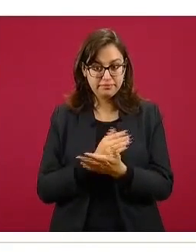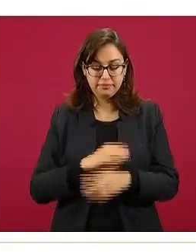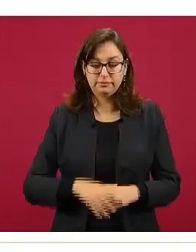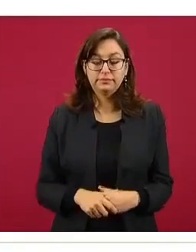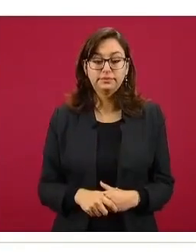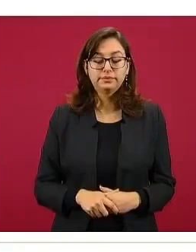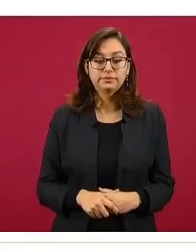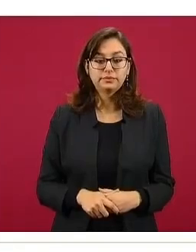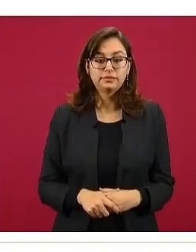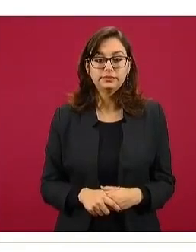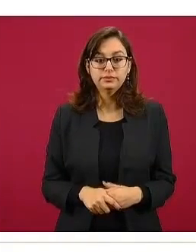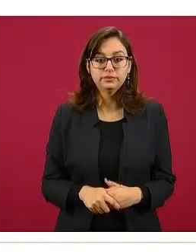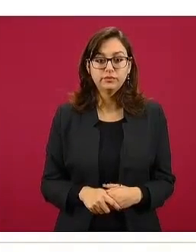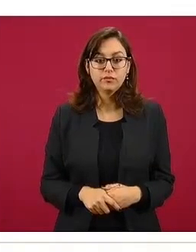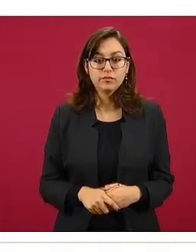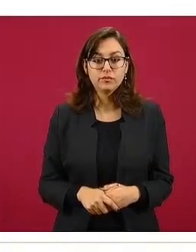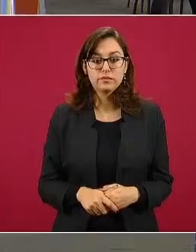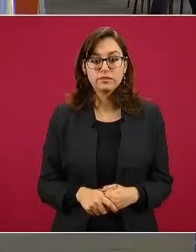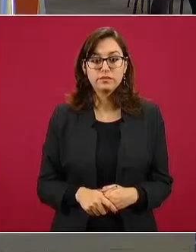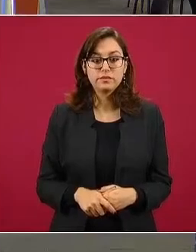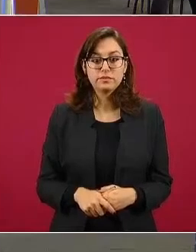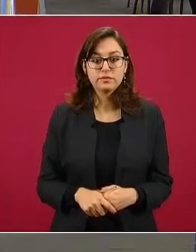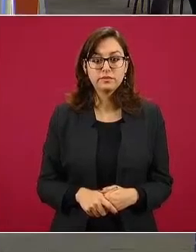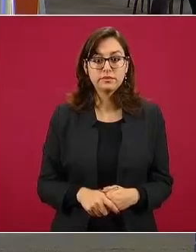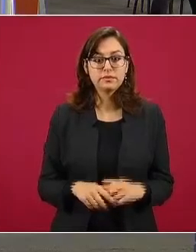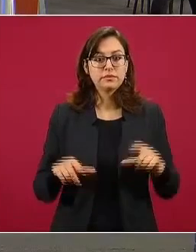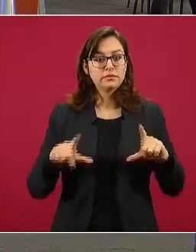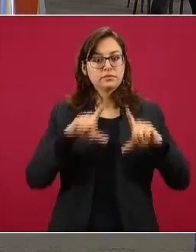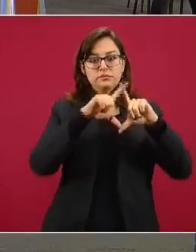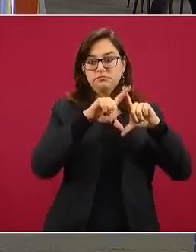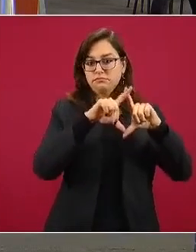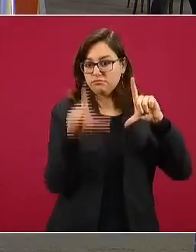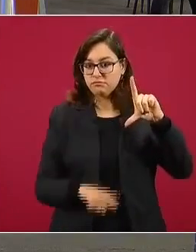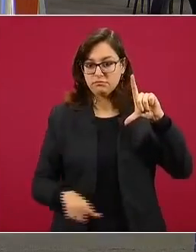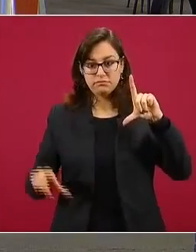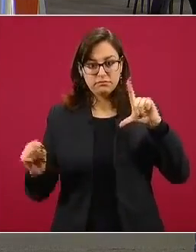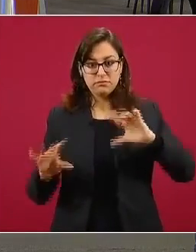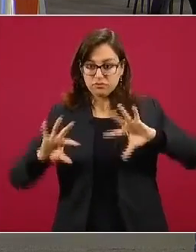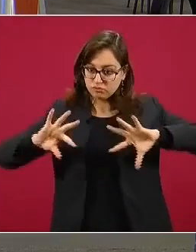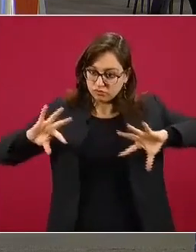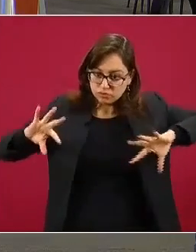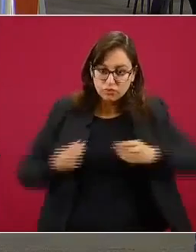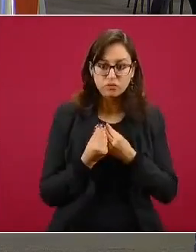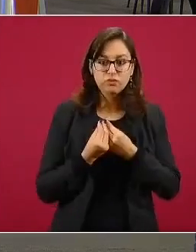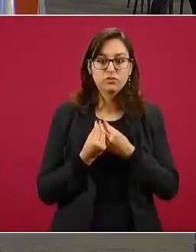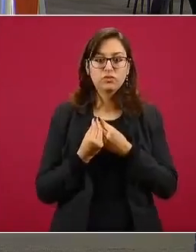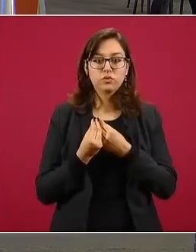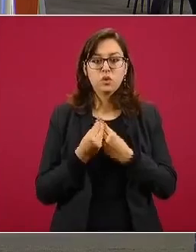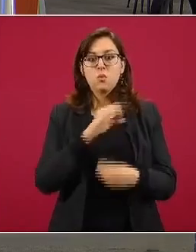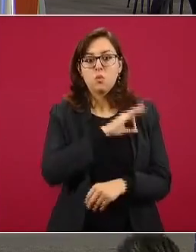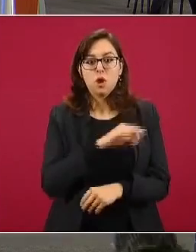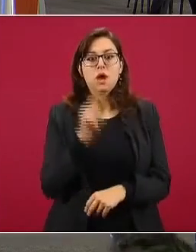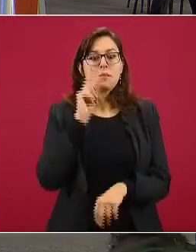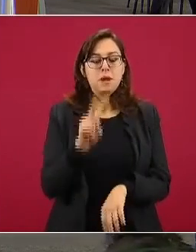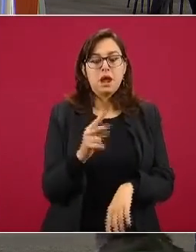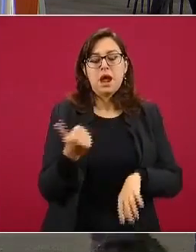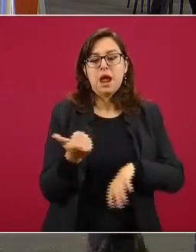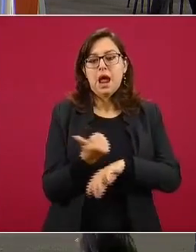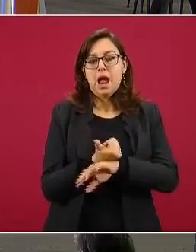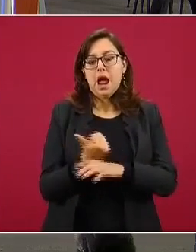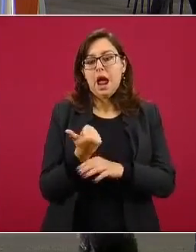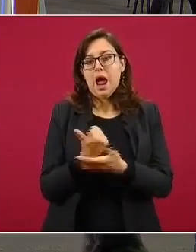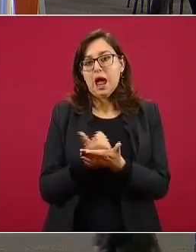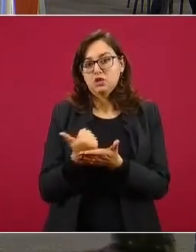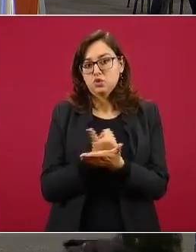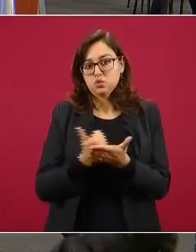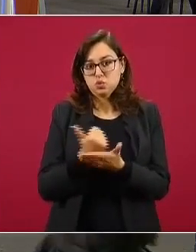La siguiente. Esta es la curva epidémica nacional. En todos los casos, cuando vean esta curva de color azul claro, estamos hablando de casos